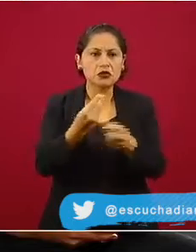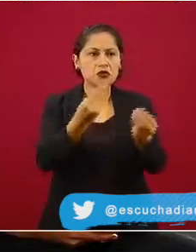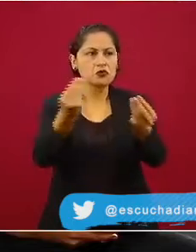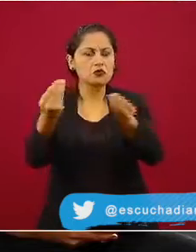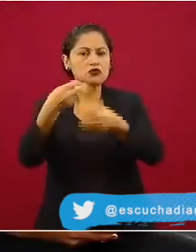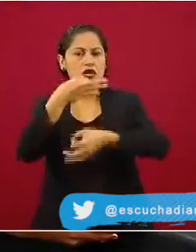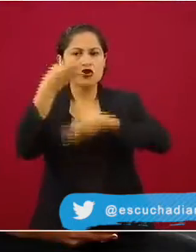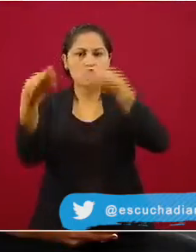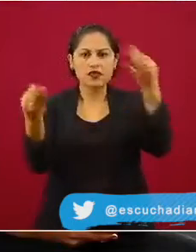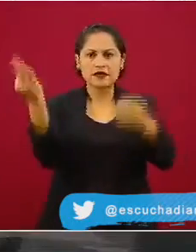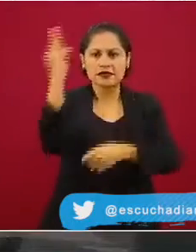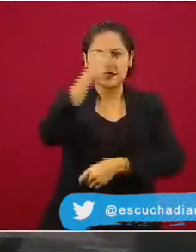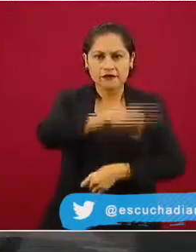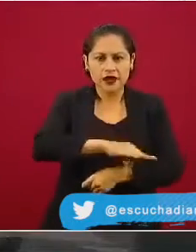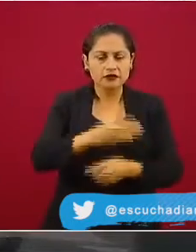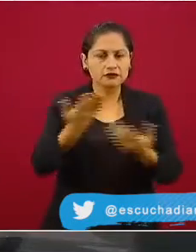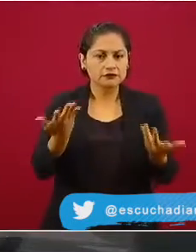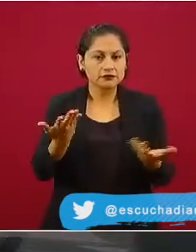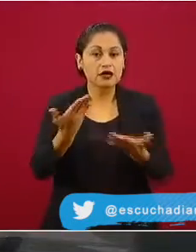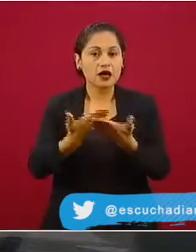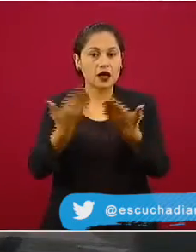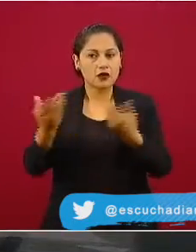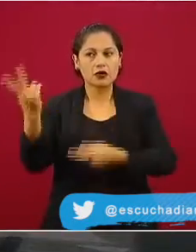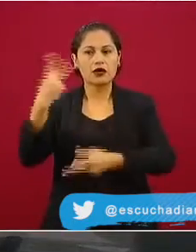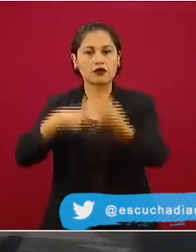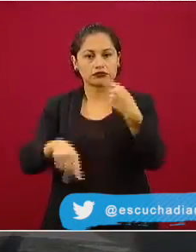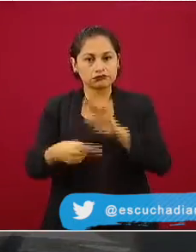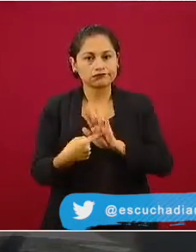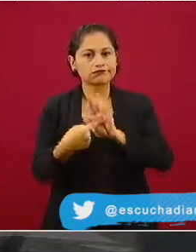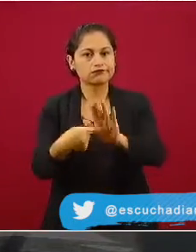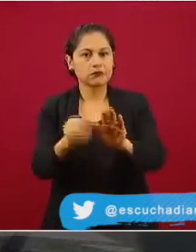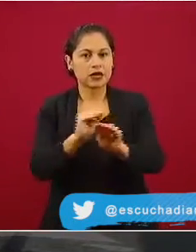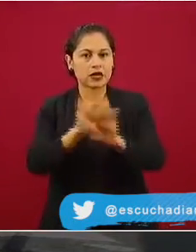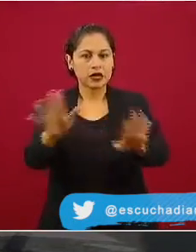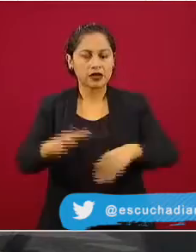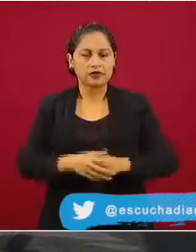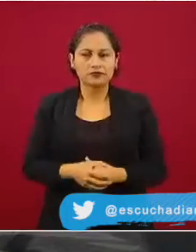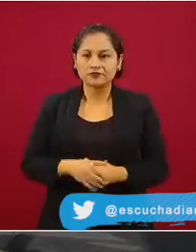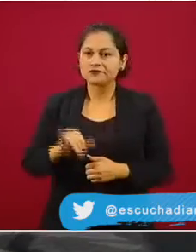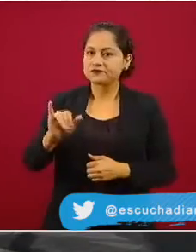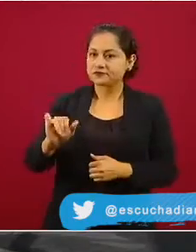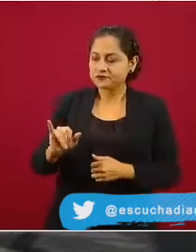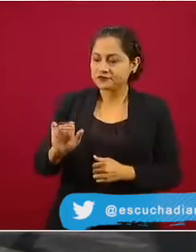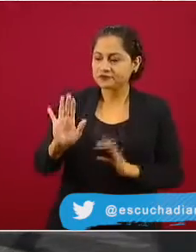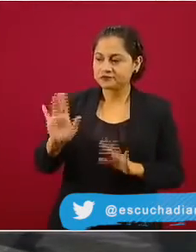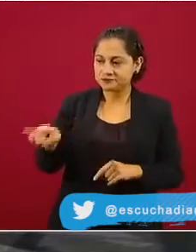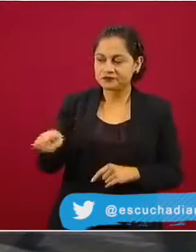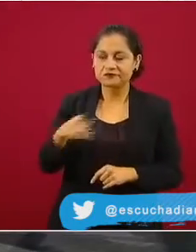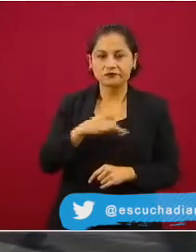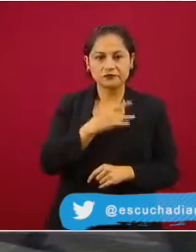medios. Eso es todo, señor presidente. Sí, yo creo que faltó información.